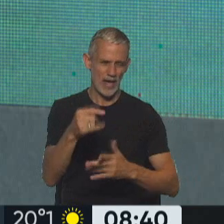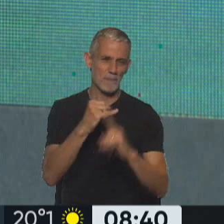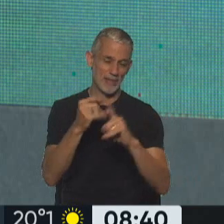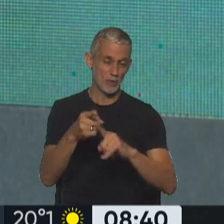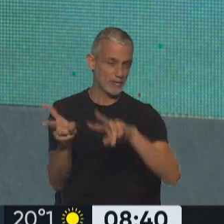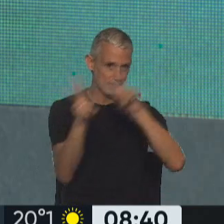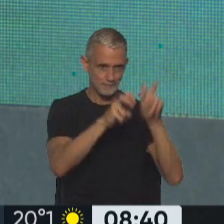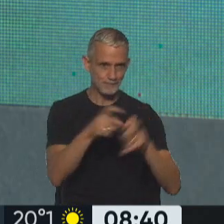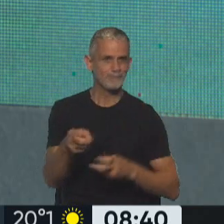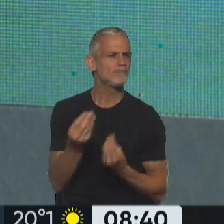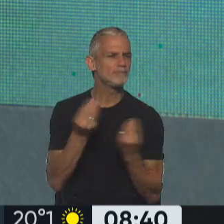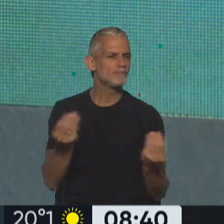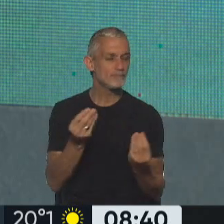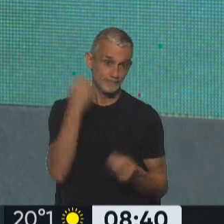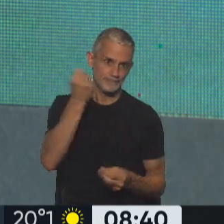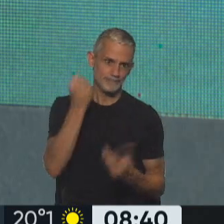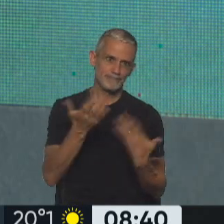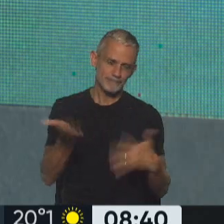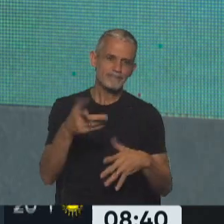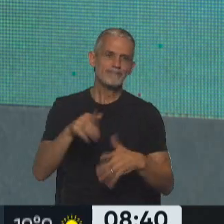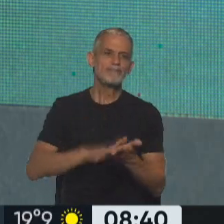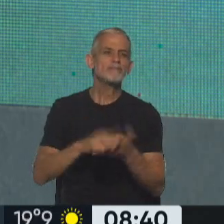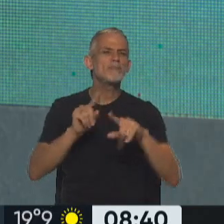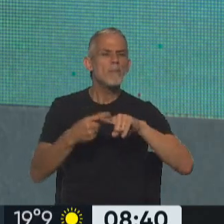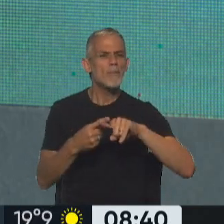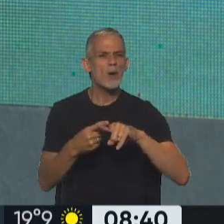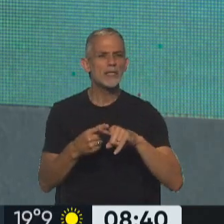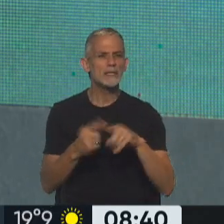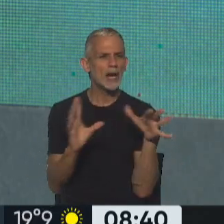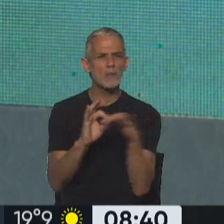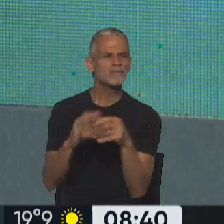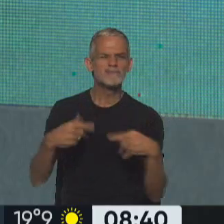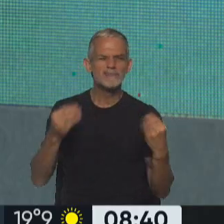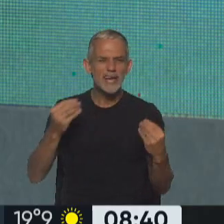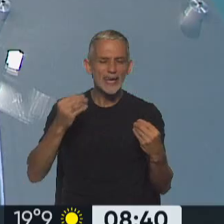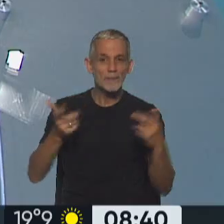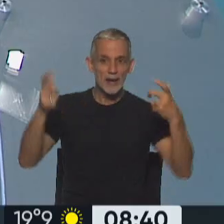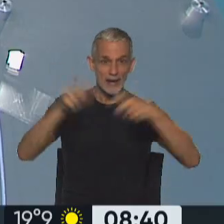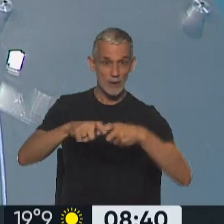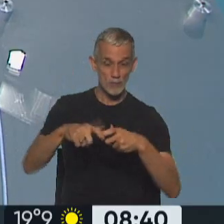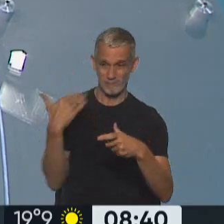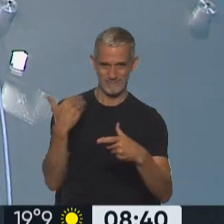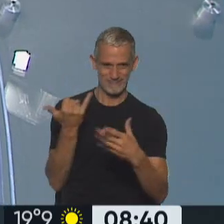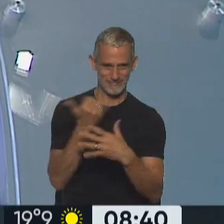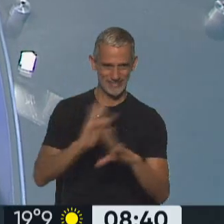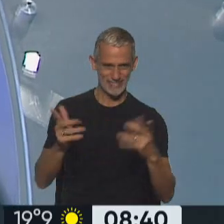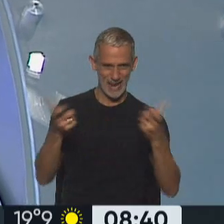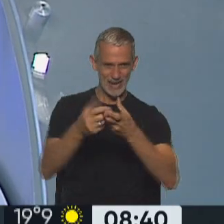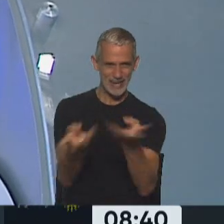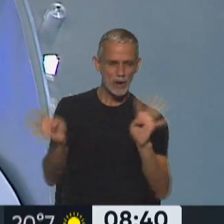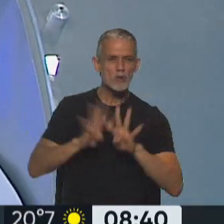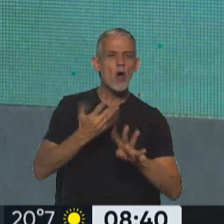Hablamos de otros temas también que son importantes y relacionados con la política y están vinculados a la reunión que mantuvieron en las últimas horas